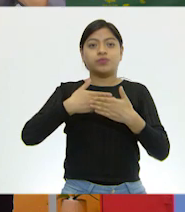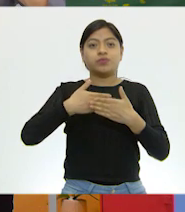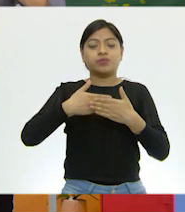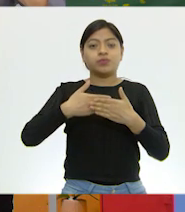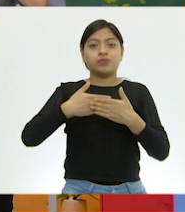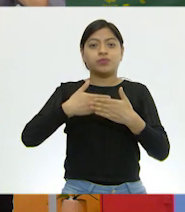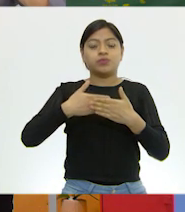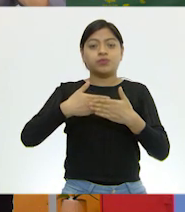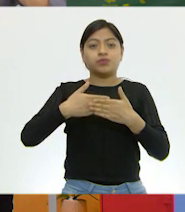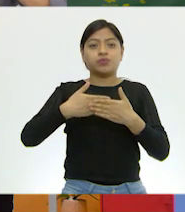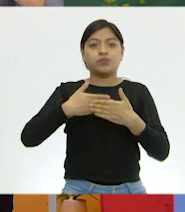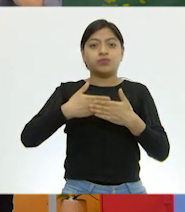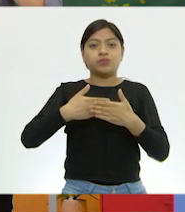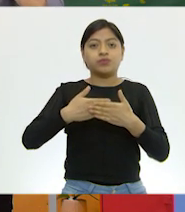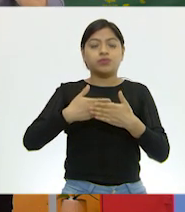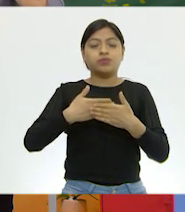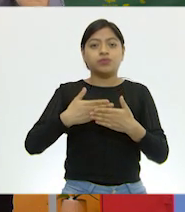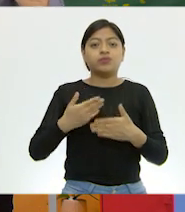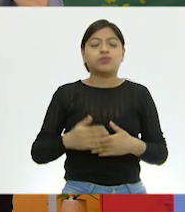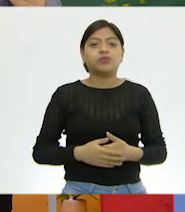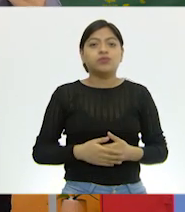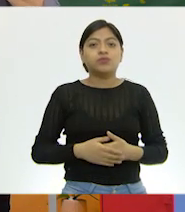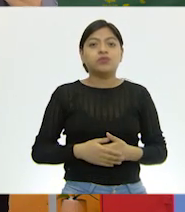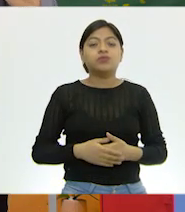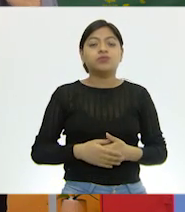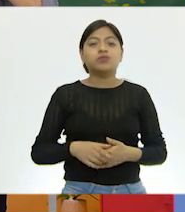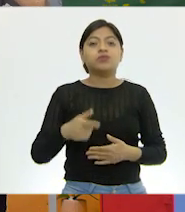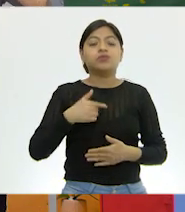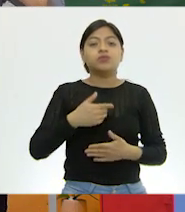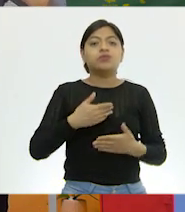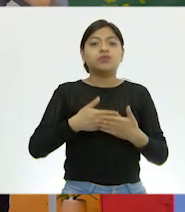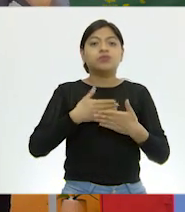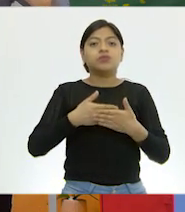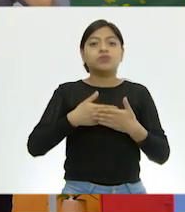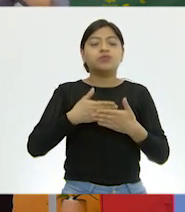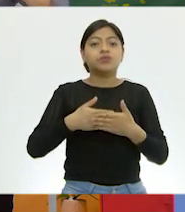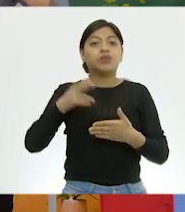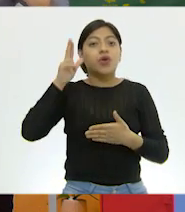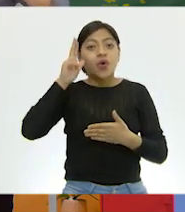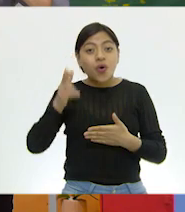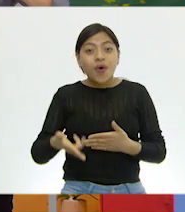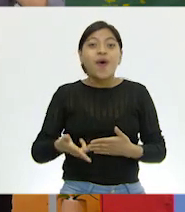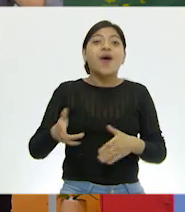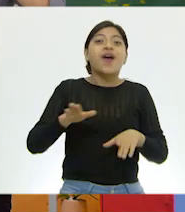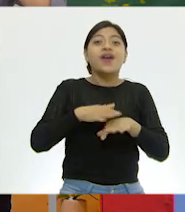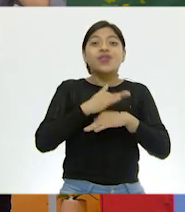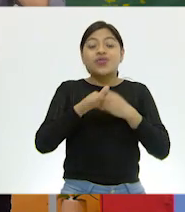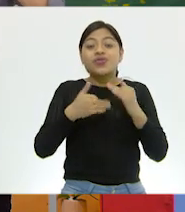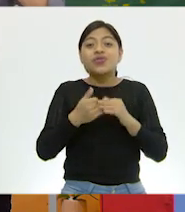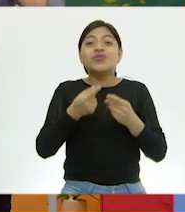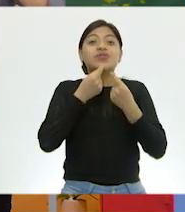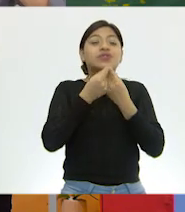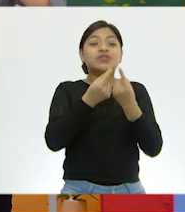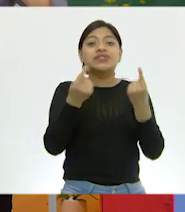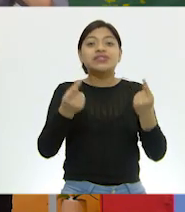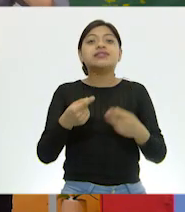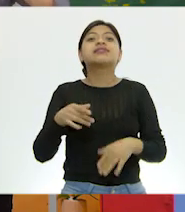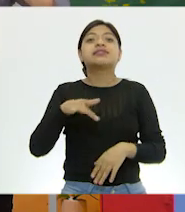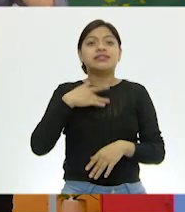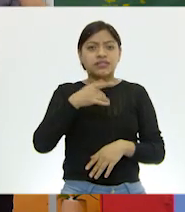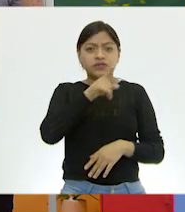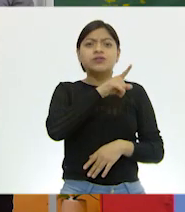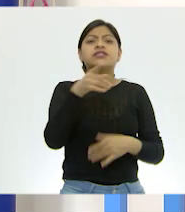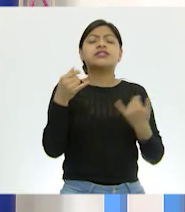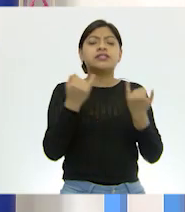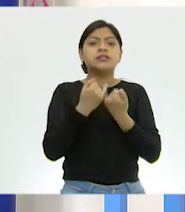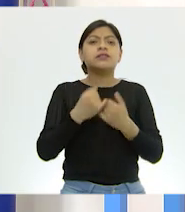a todas las niñas y niños. ¡Ay, y lo apreté de más, por eso se me ve así! Hola a todas las niñas y niños. Sí, aquí se siente. Exacto. Ustedes también